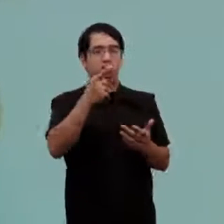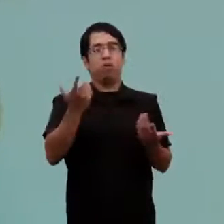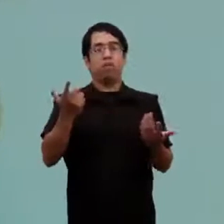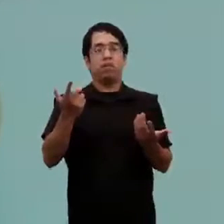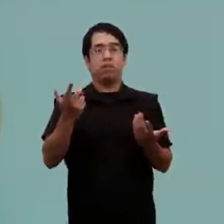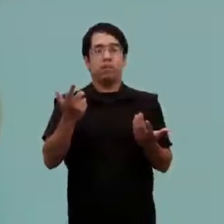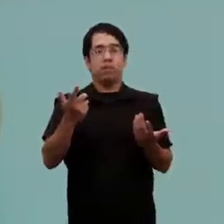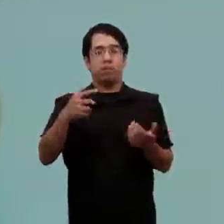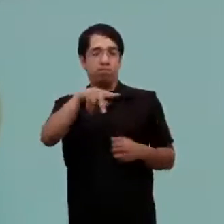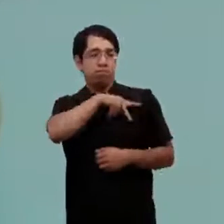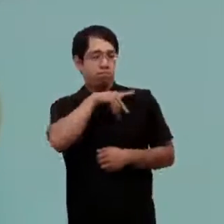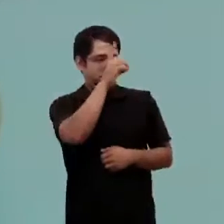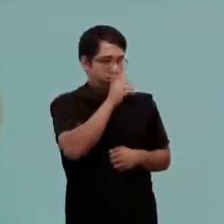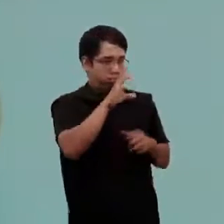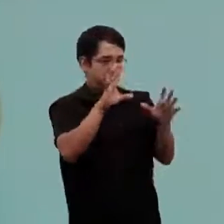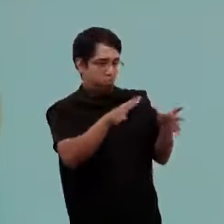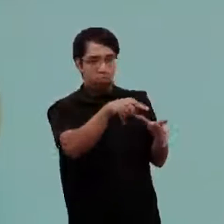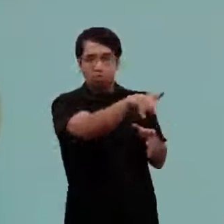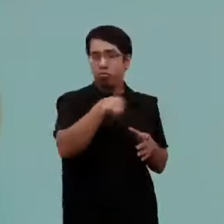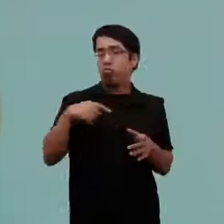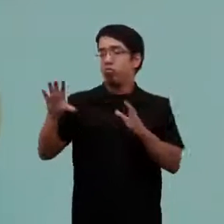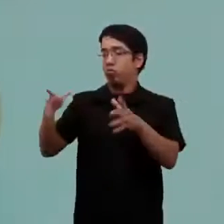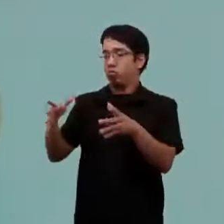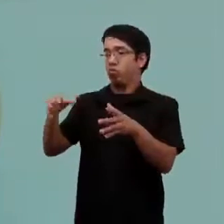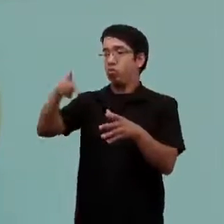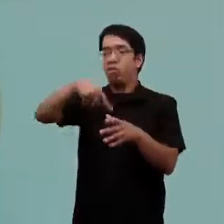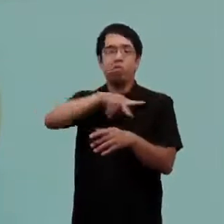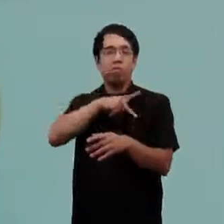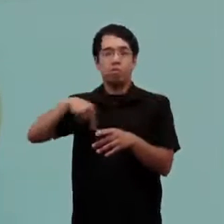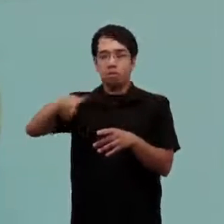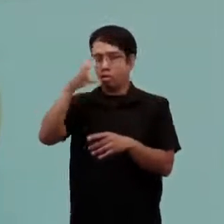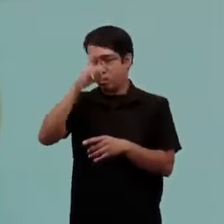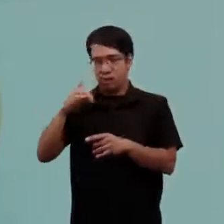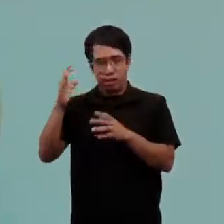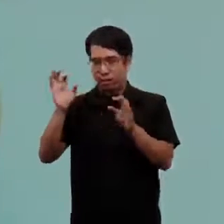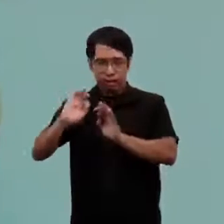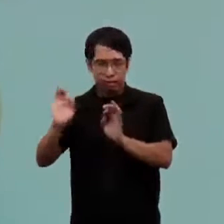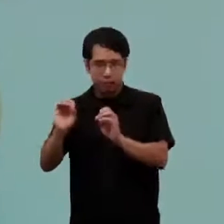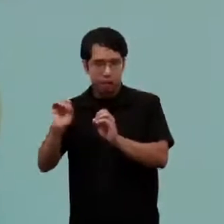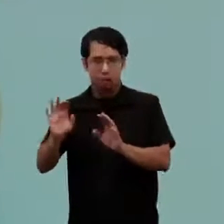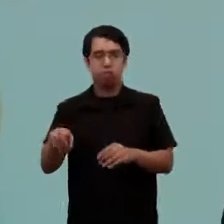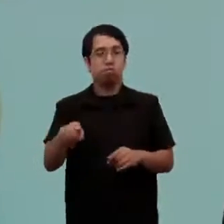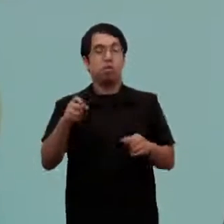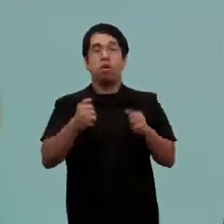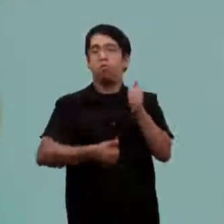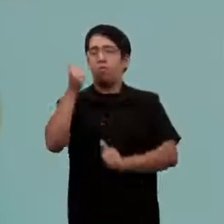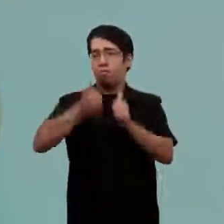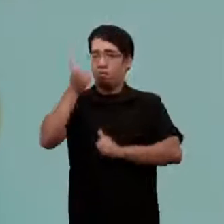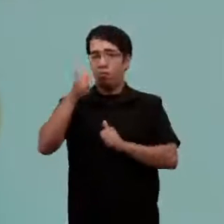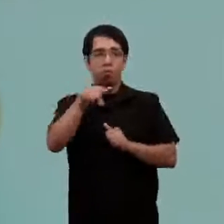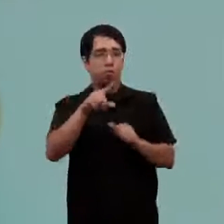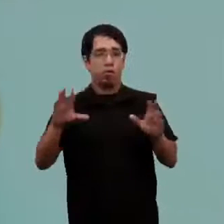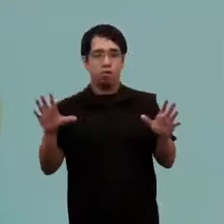para el sector de la discapacidad como para las personas que no tienen discapacidad. Lo ideal